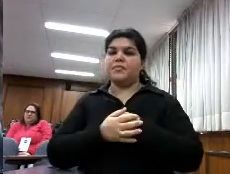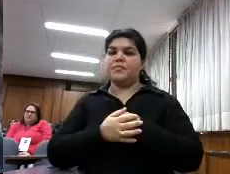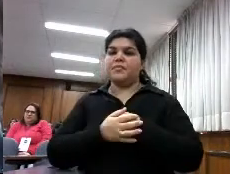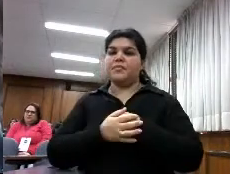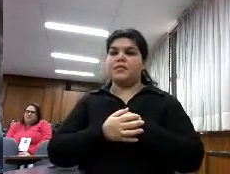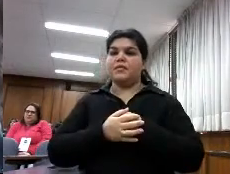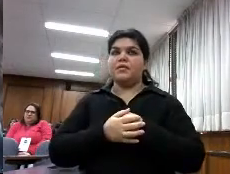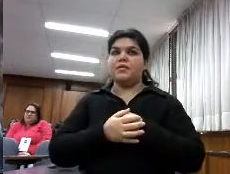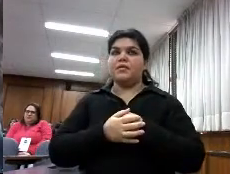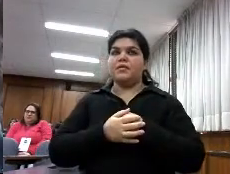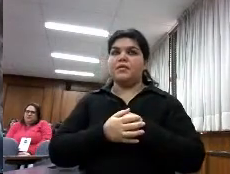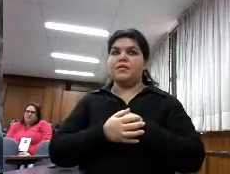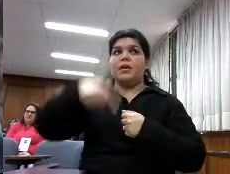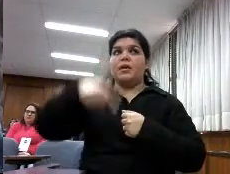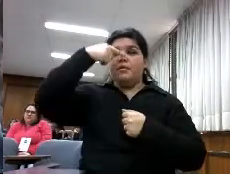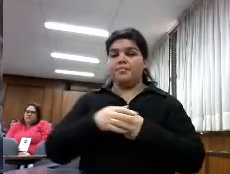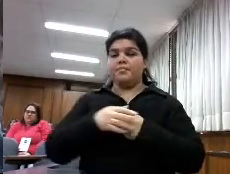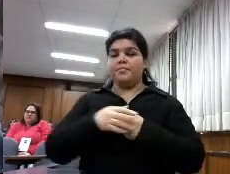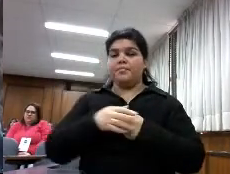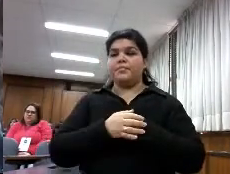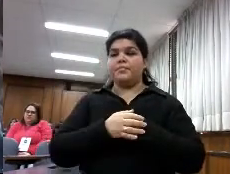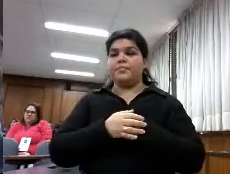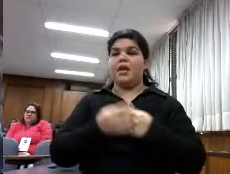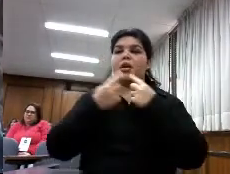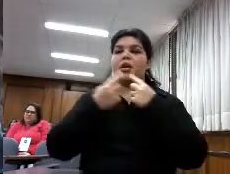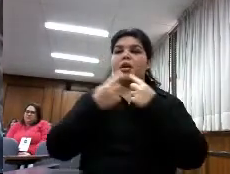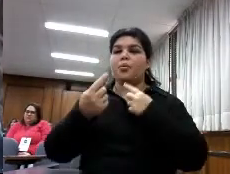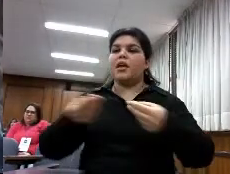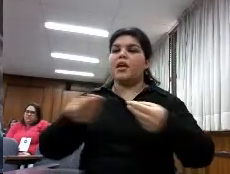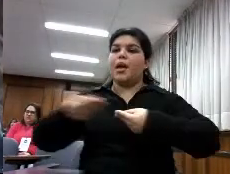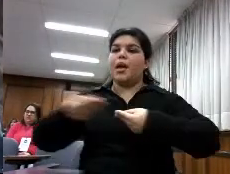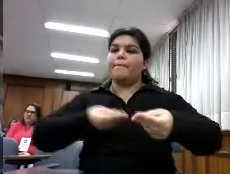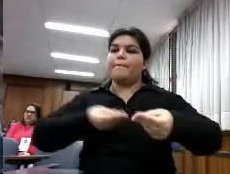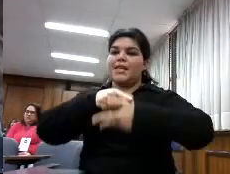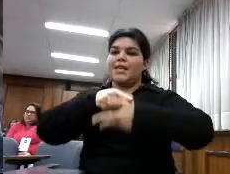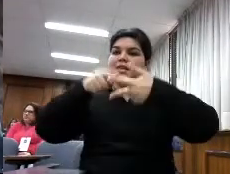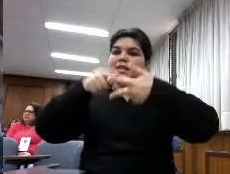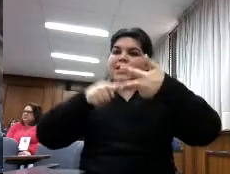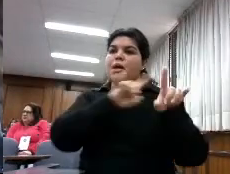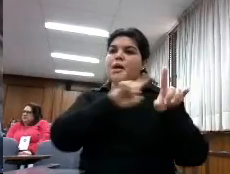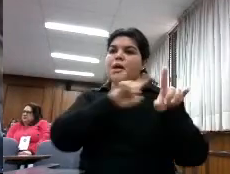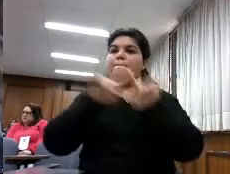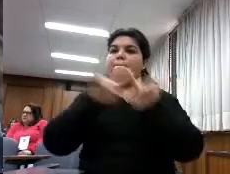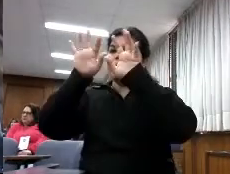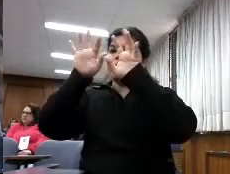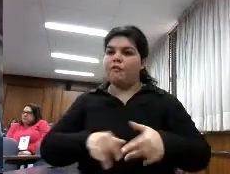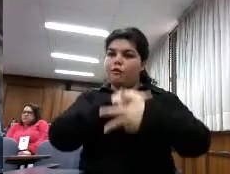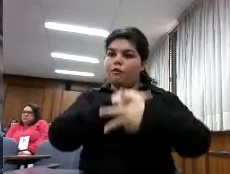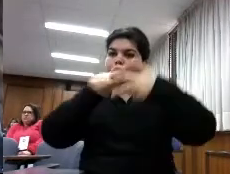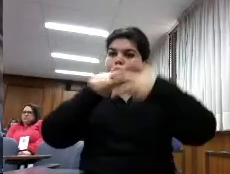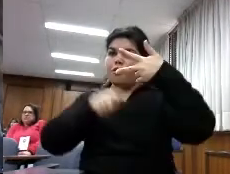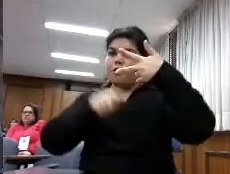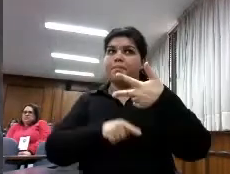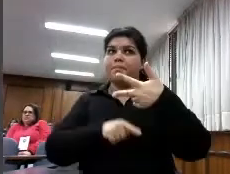es una encuesta a las plataformas hemos hecho una encuesta de esas tres plataformas Libranda